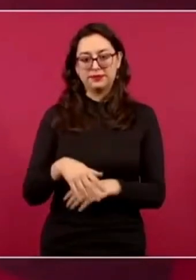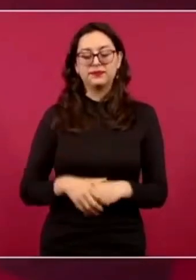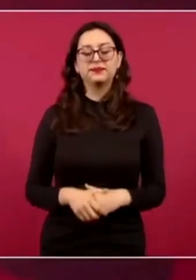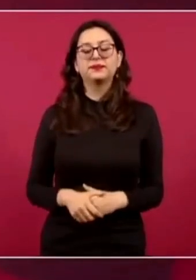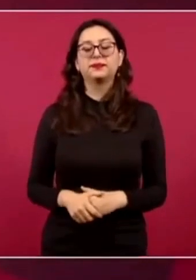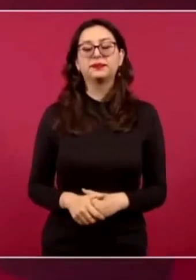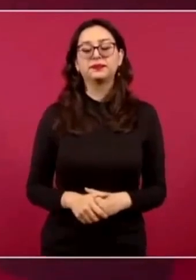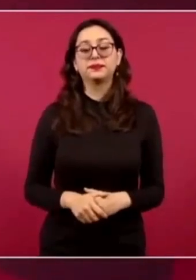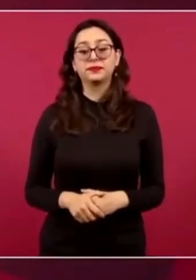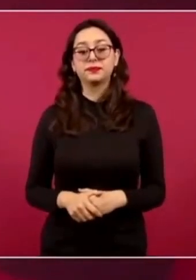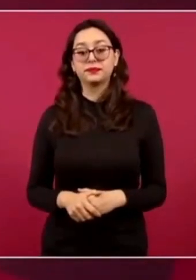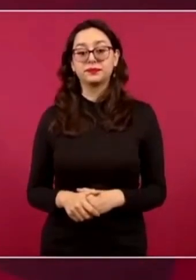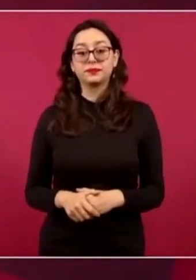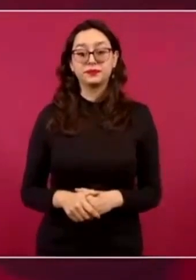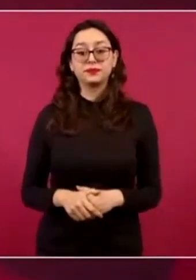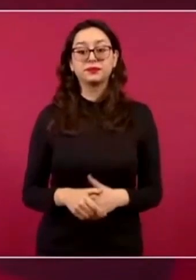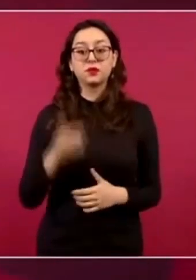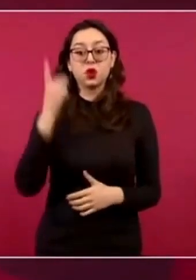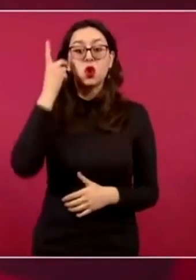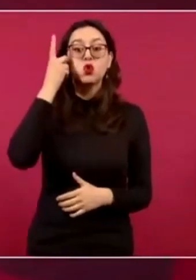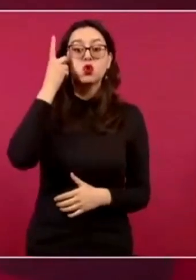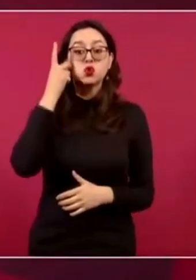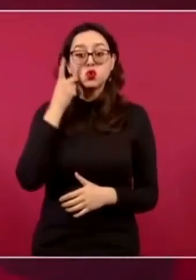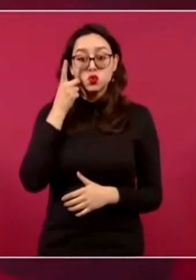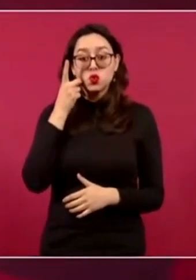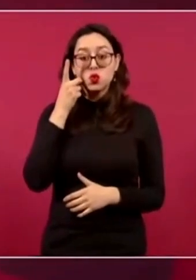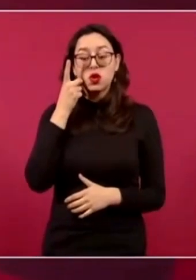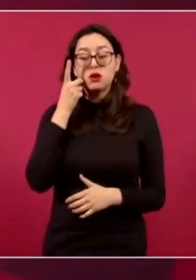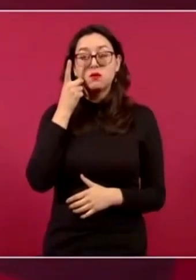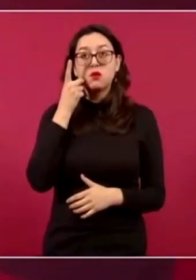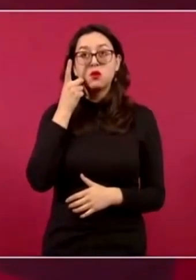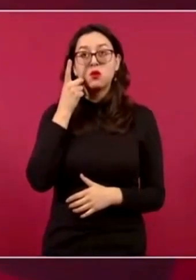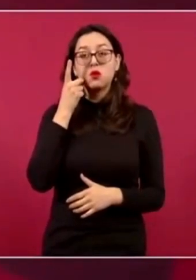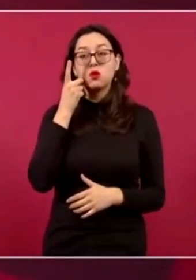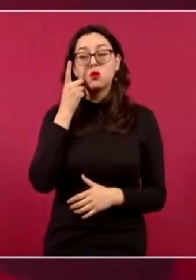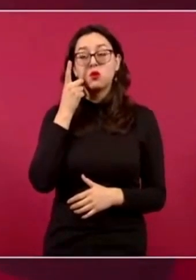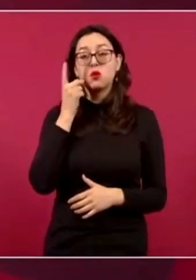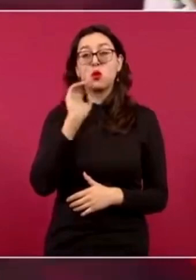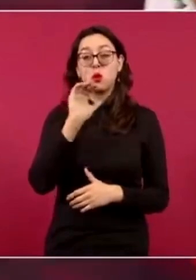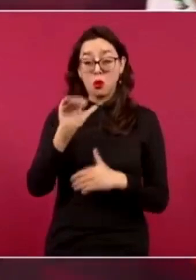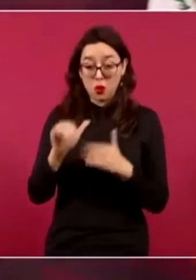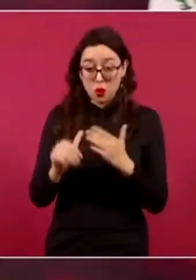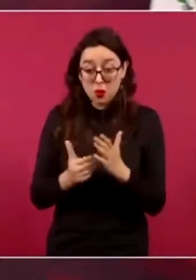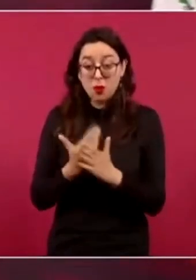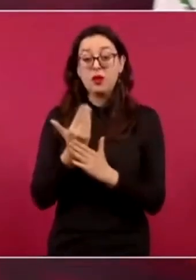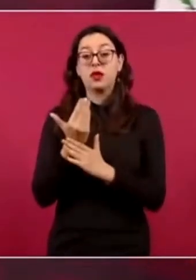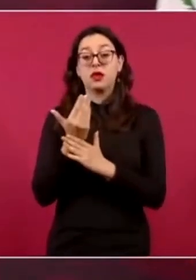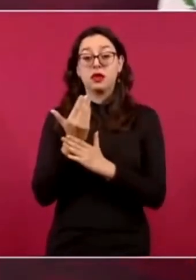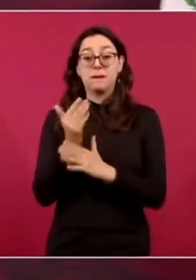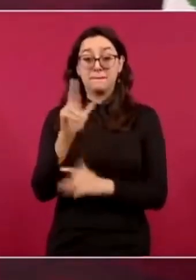ya dormimos en Oaxaca el martes que es 21 de marzo